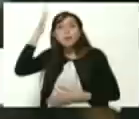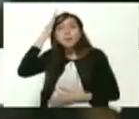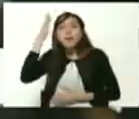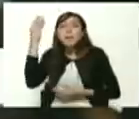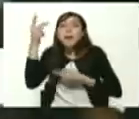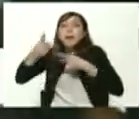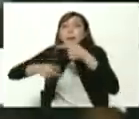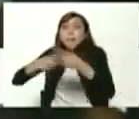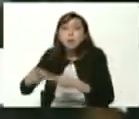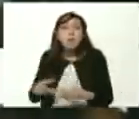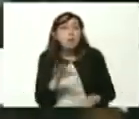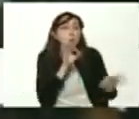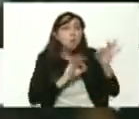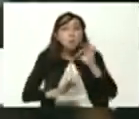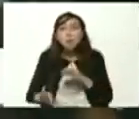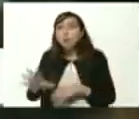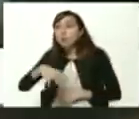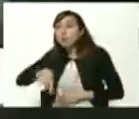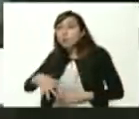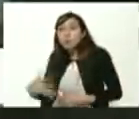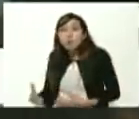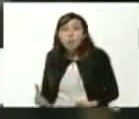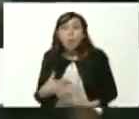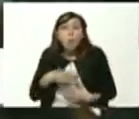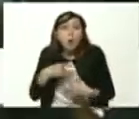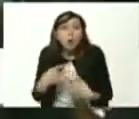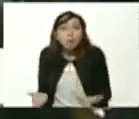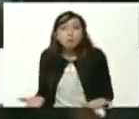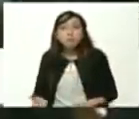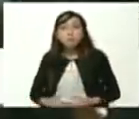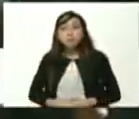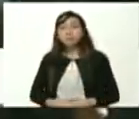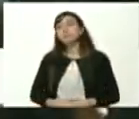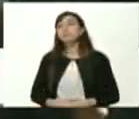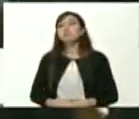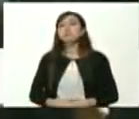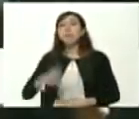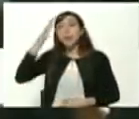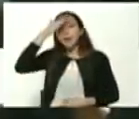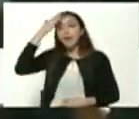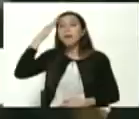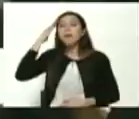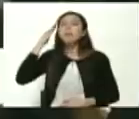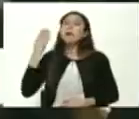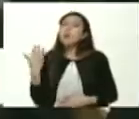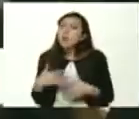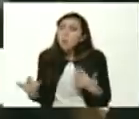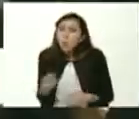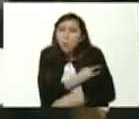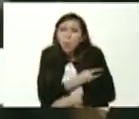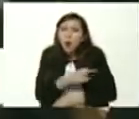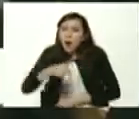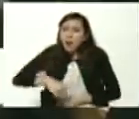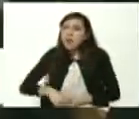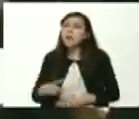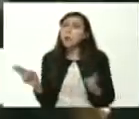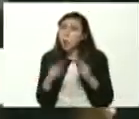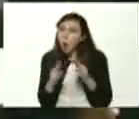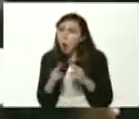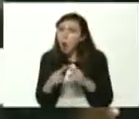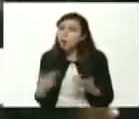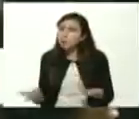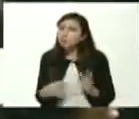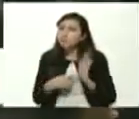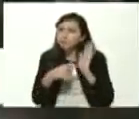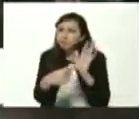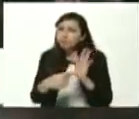que deben estudiar y dónde lo deben estudiar porque es importante que sepan en cuáles son las universidades que existen en nuestro país y cuáles